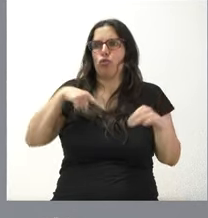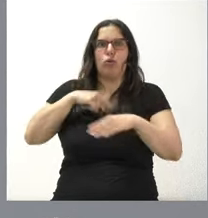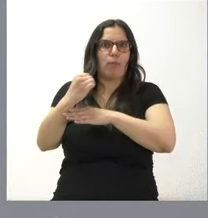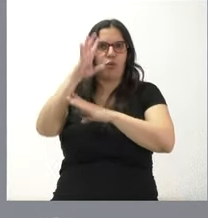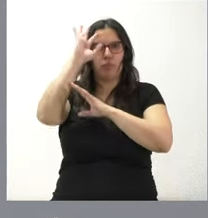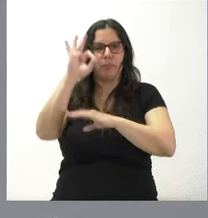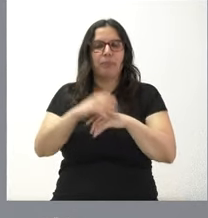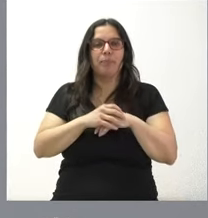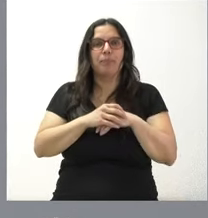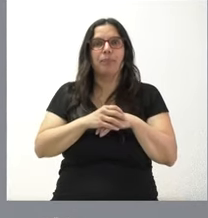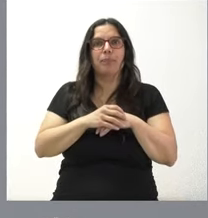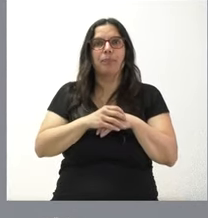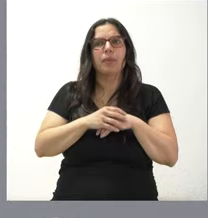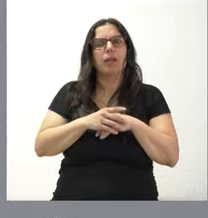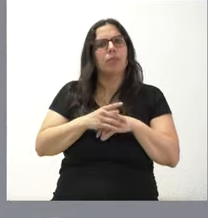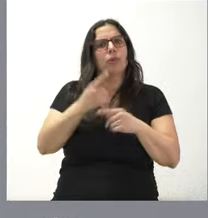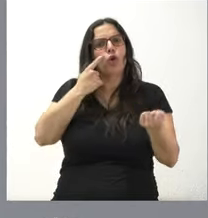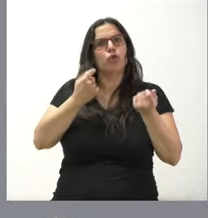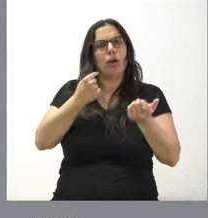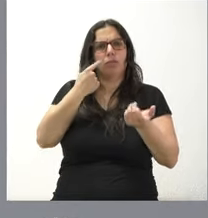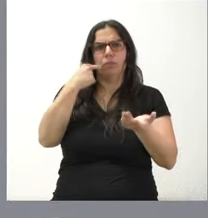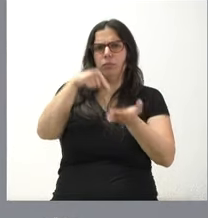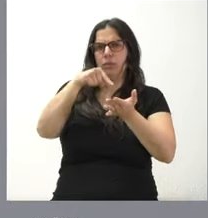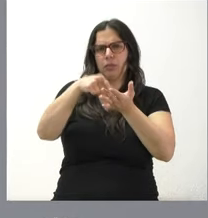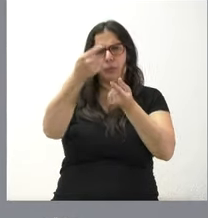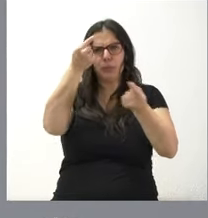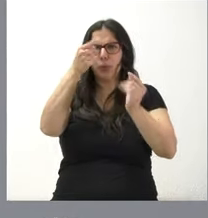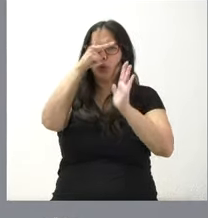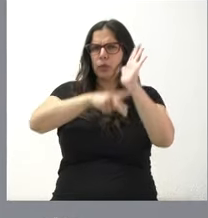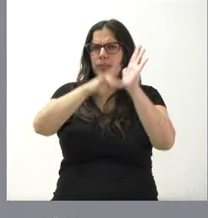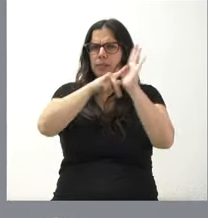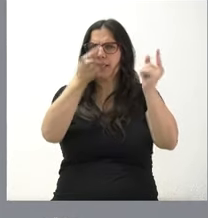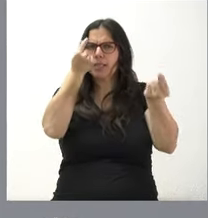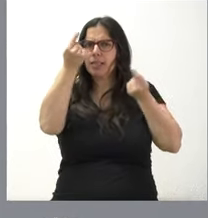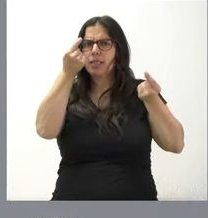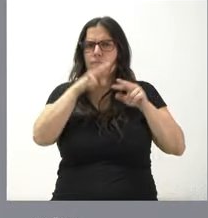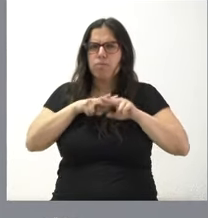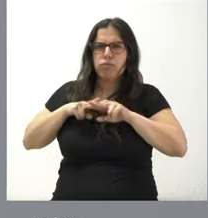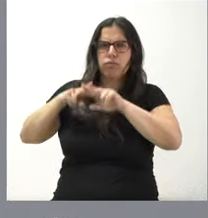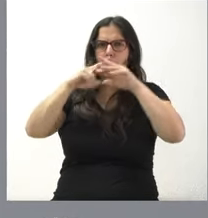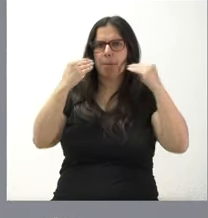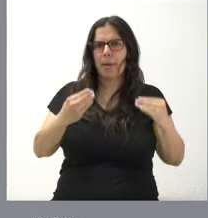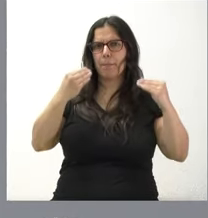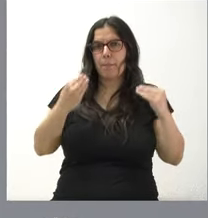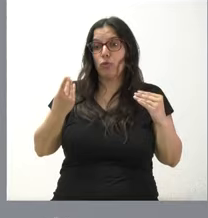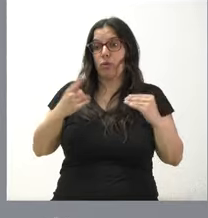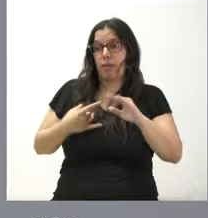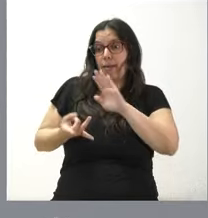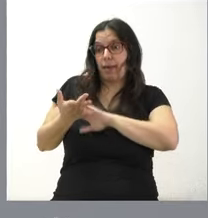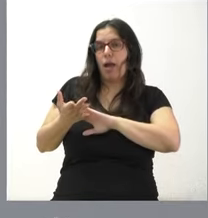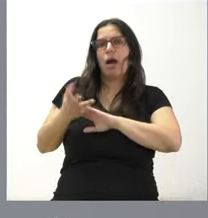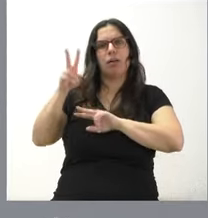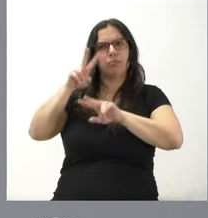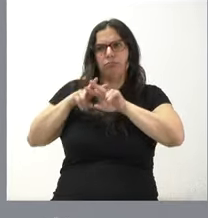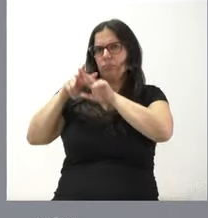apoyo, que son muy exigentes y muy rigurosos en el cumplimiento de la normativa y, en este caso concreto, en la instrucción que se pondrá en marcha, pues lo serán con